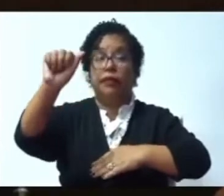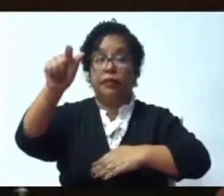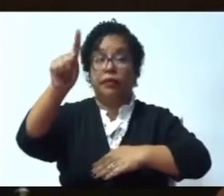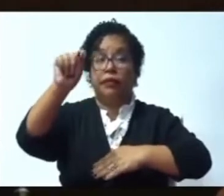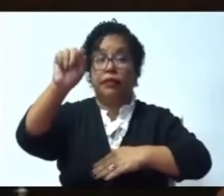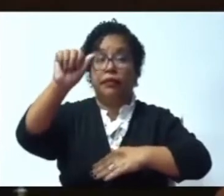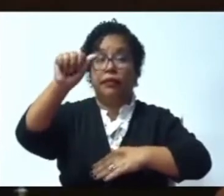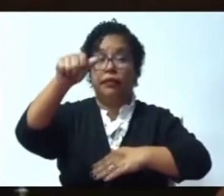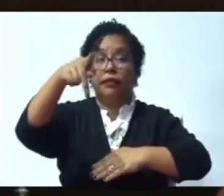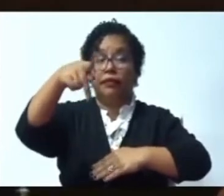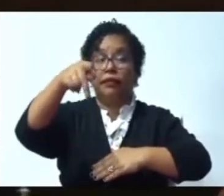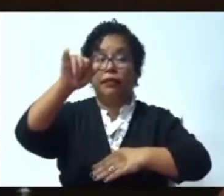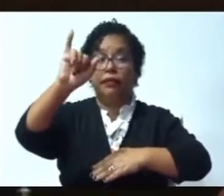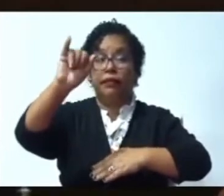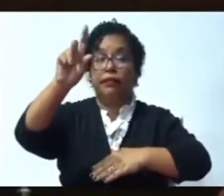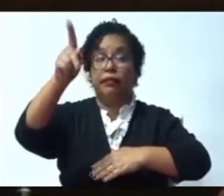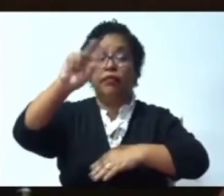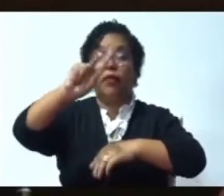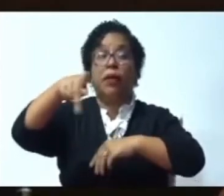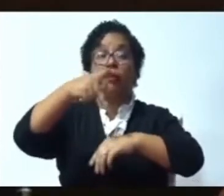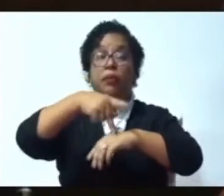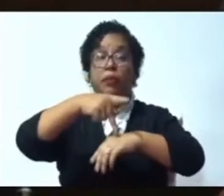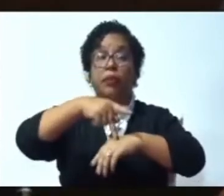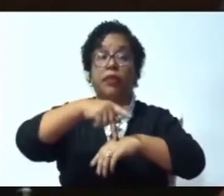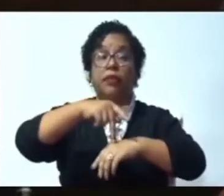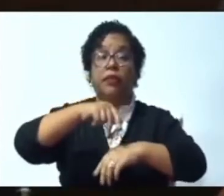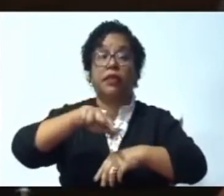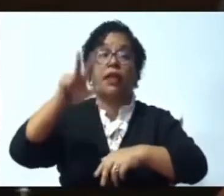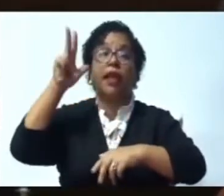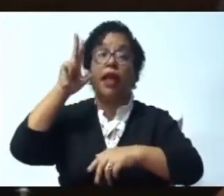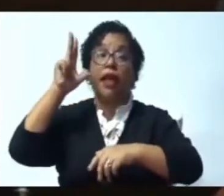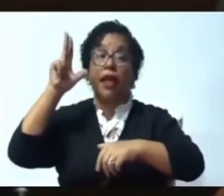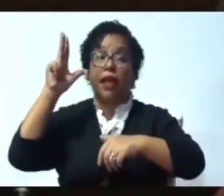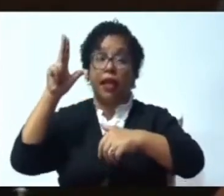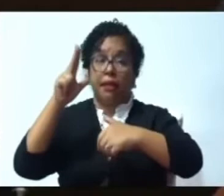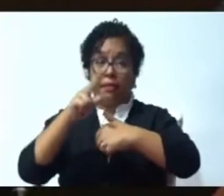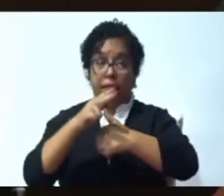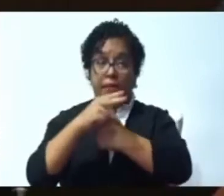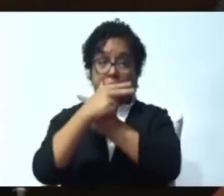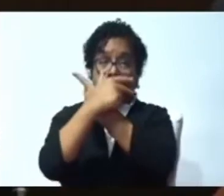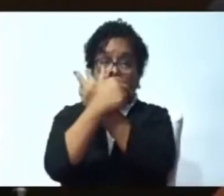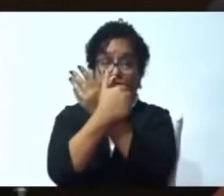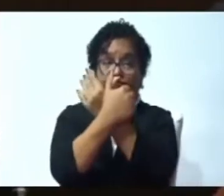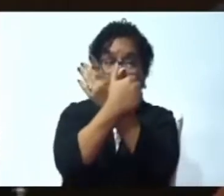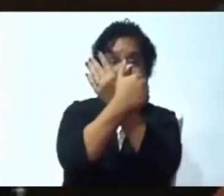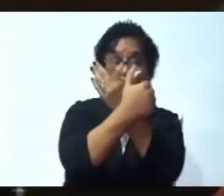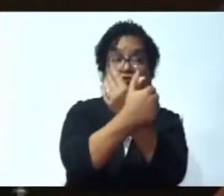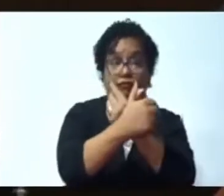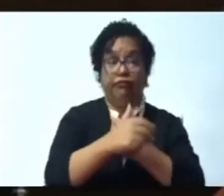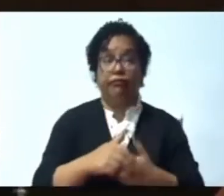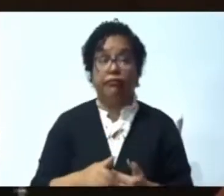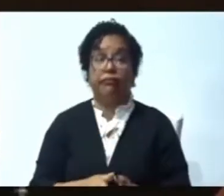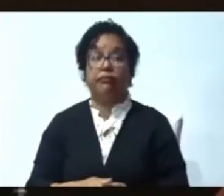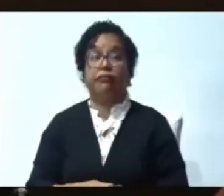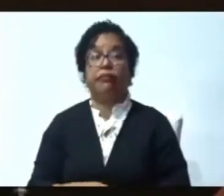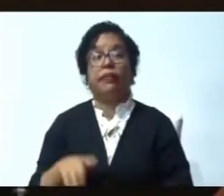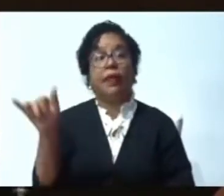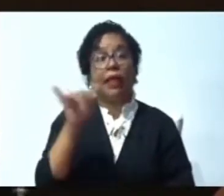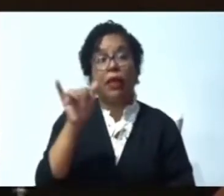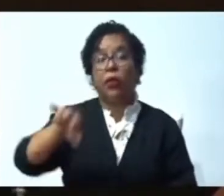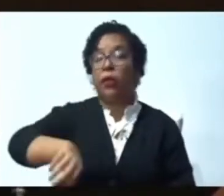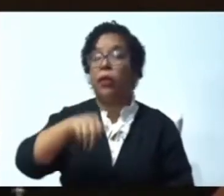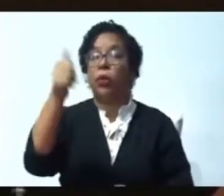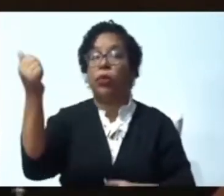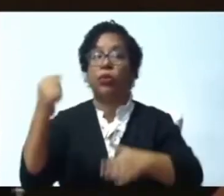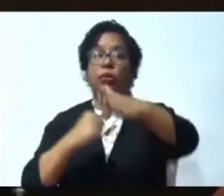regiones del Cibao También para que acelere lo que es el Puente de Pontón